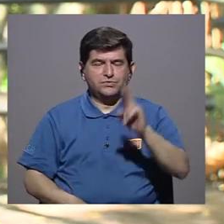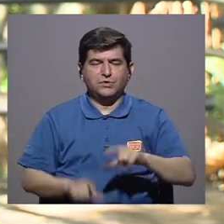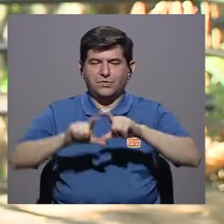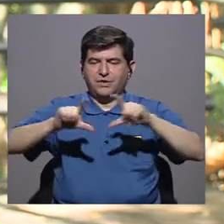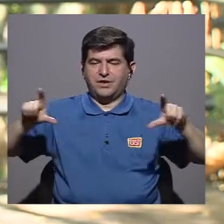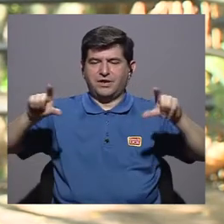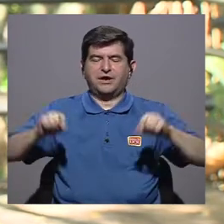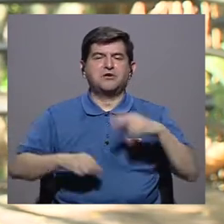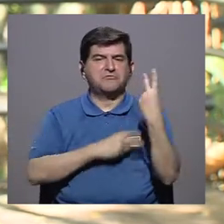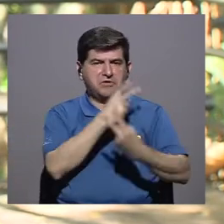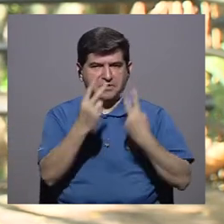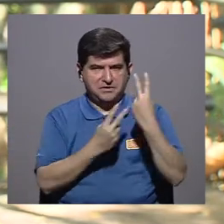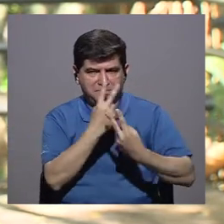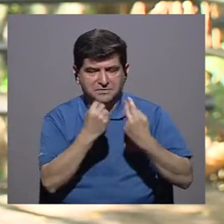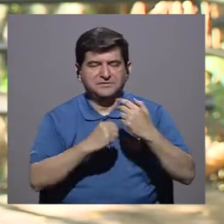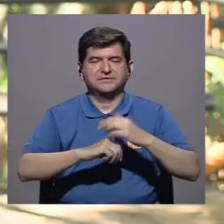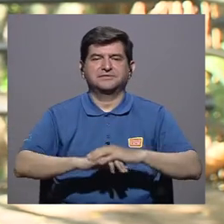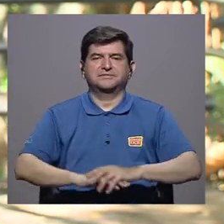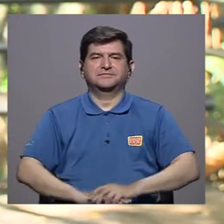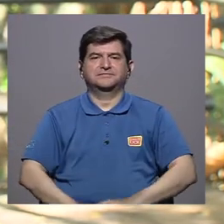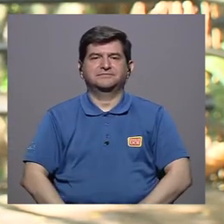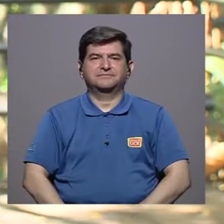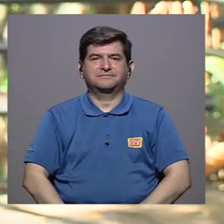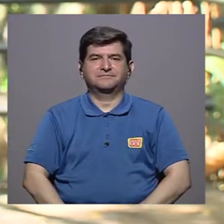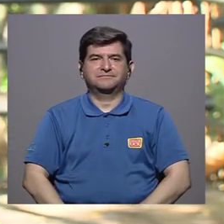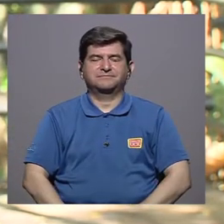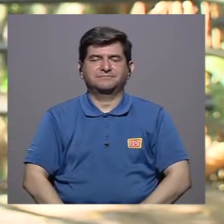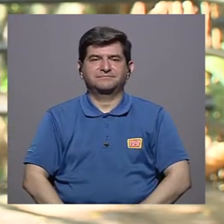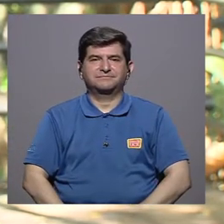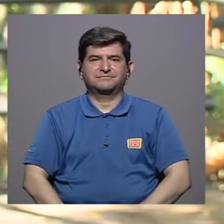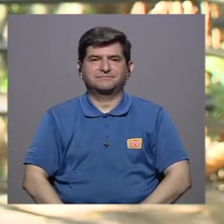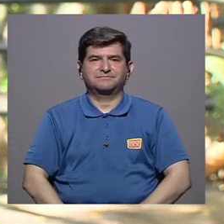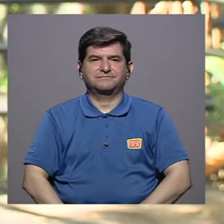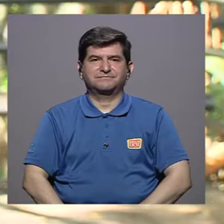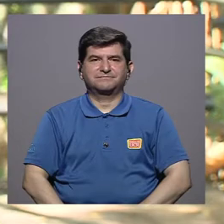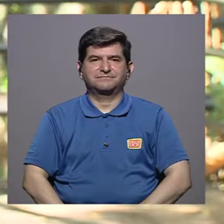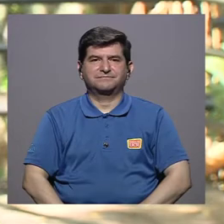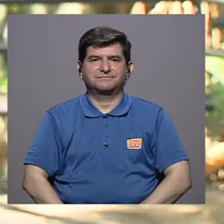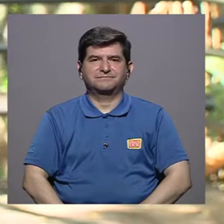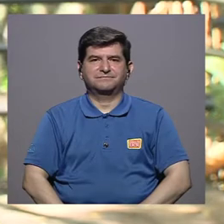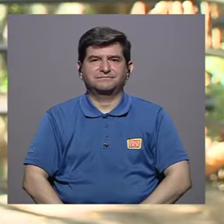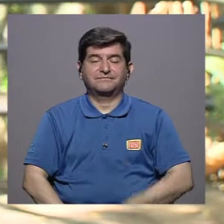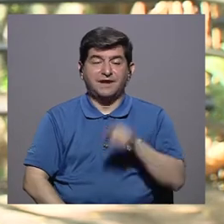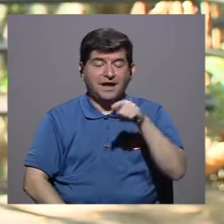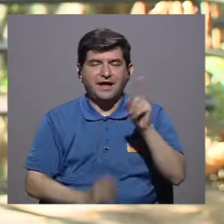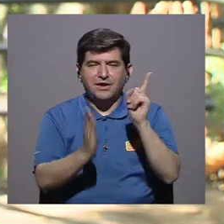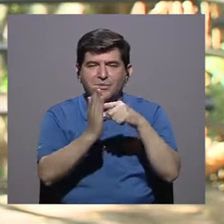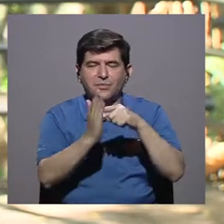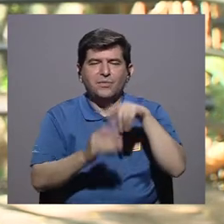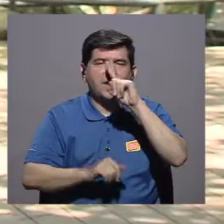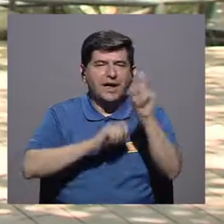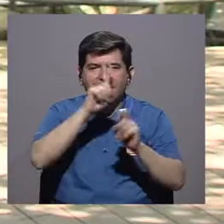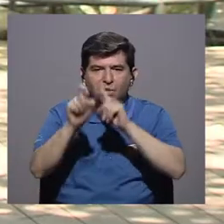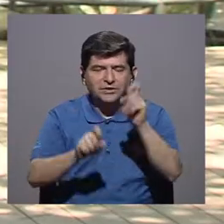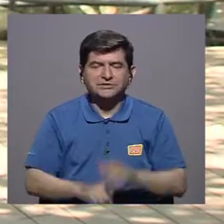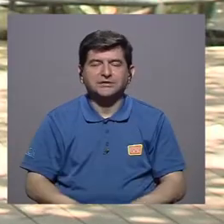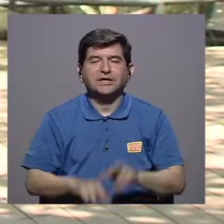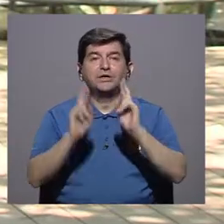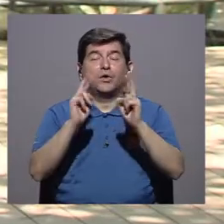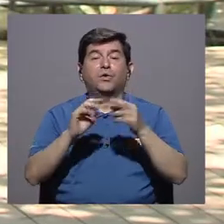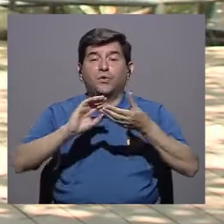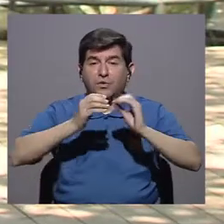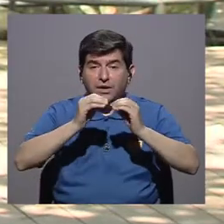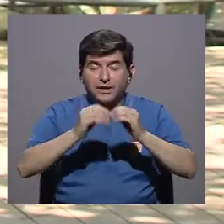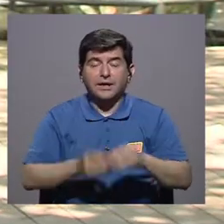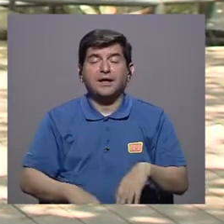.estadistica.ucr.ac.cr en la pestaña encuestas Ojalá estos